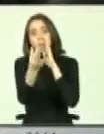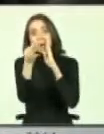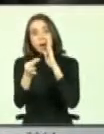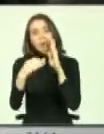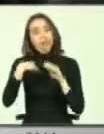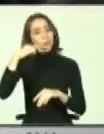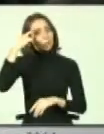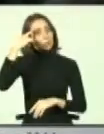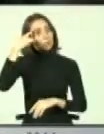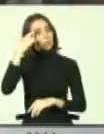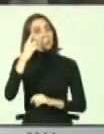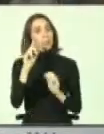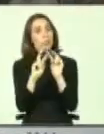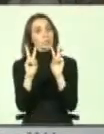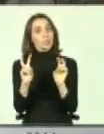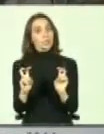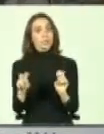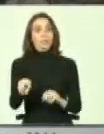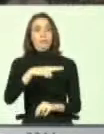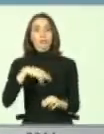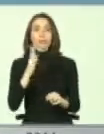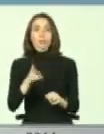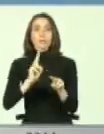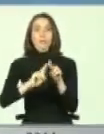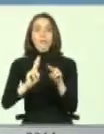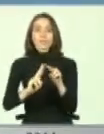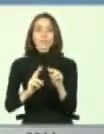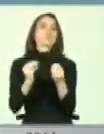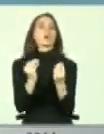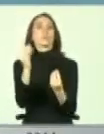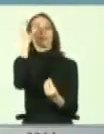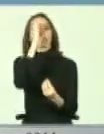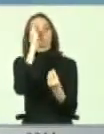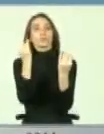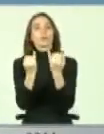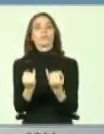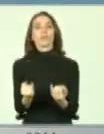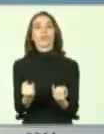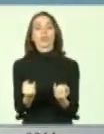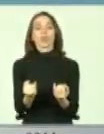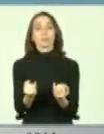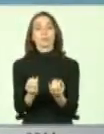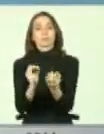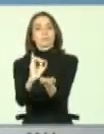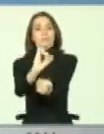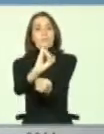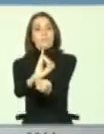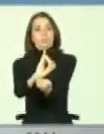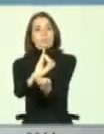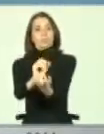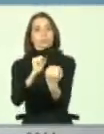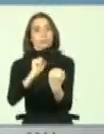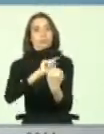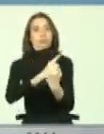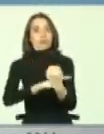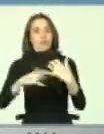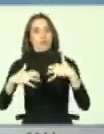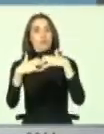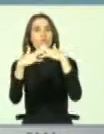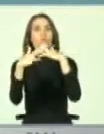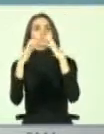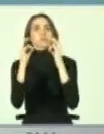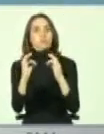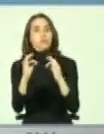yo creo que si hay un tema que tenemos que hacer es buscar la manera que tengamos una institucionalidad más fuerte. El gobierno de la